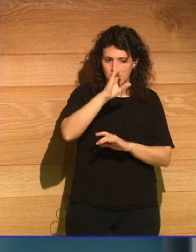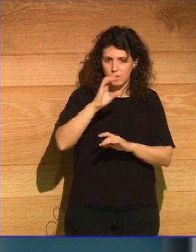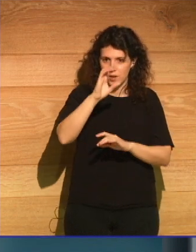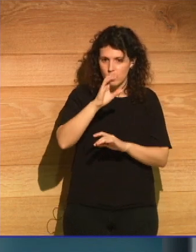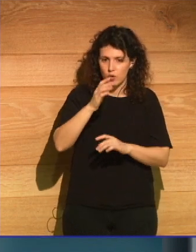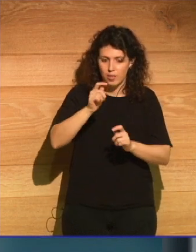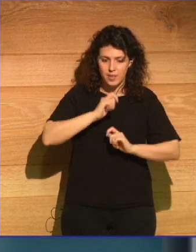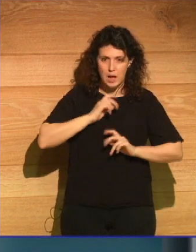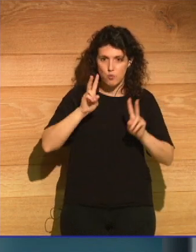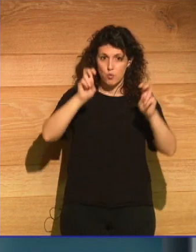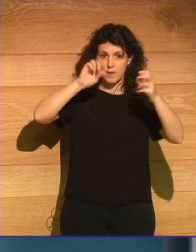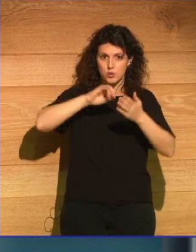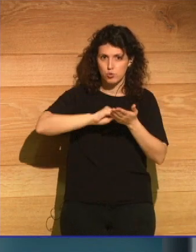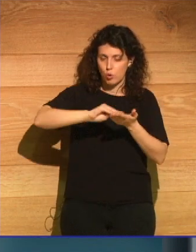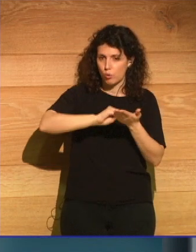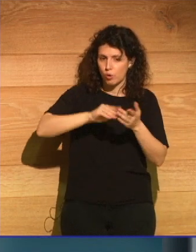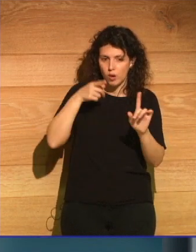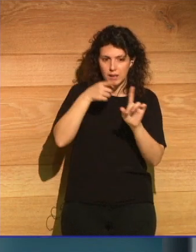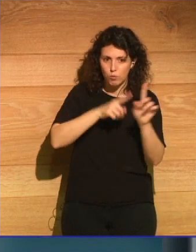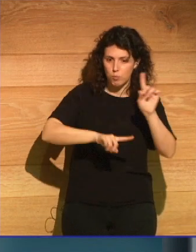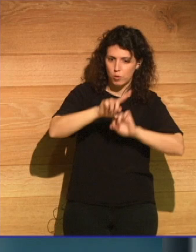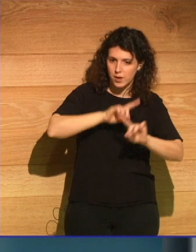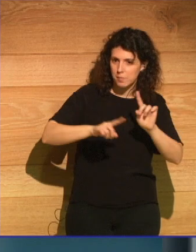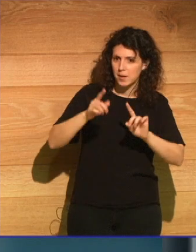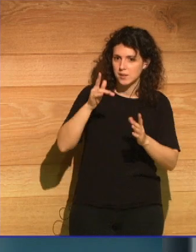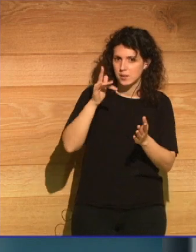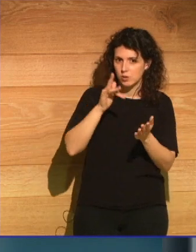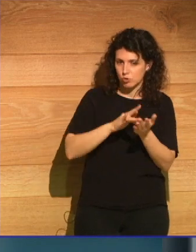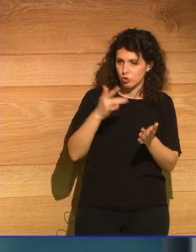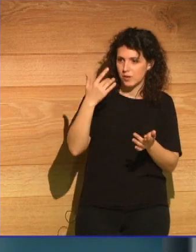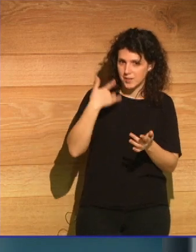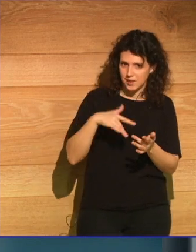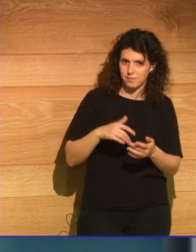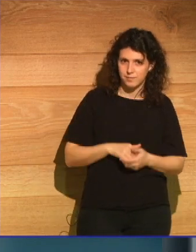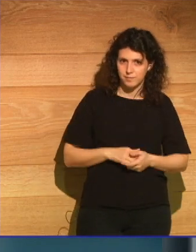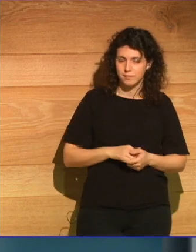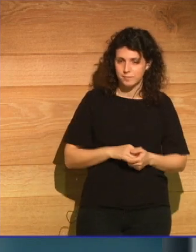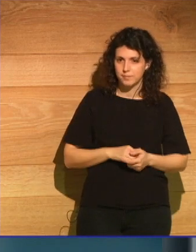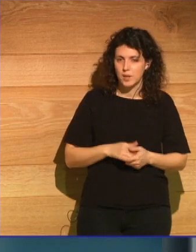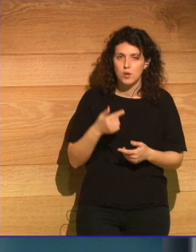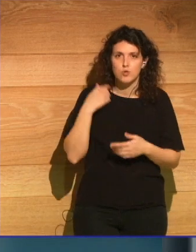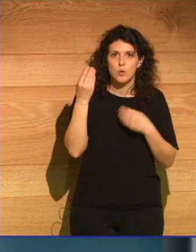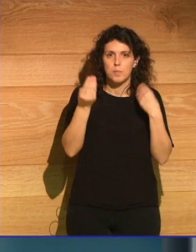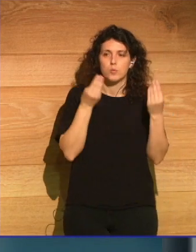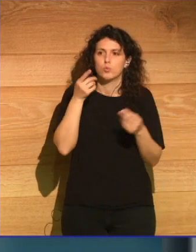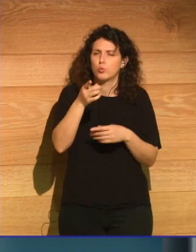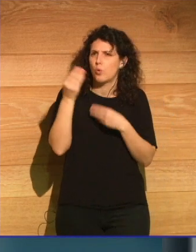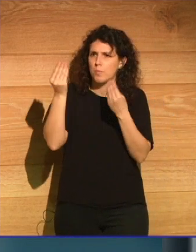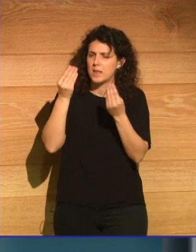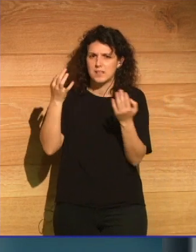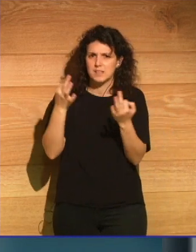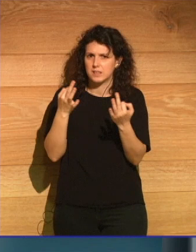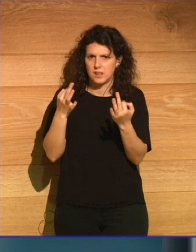nuevas soluciones para los problemas que ya hemos generado. Me pregunto qué piensas tú sobre